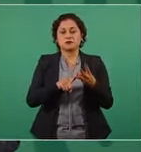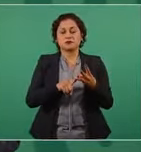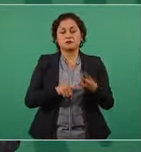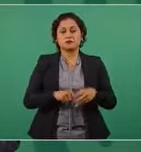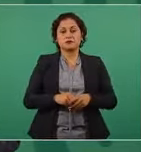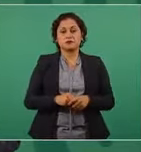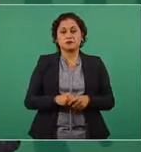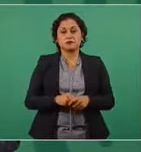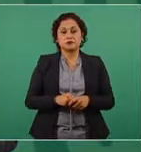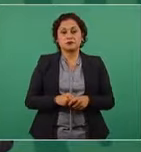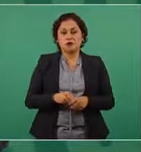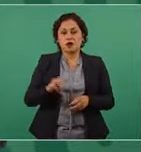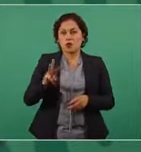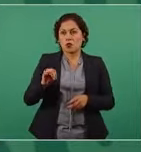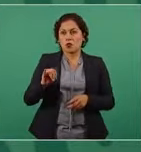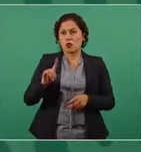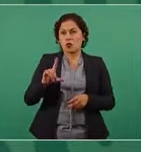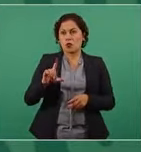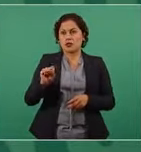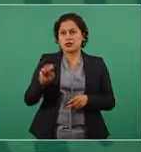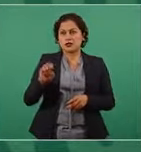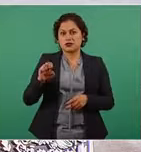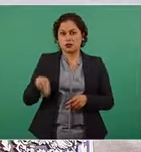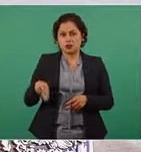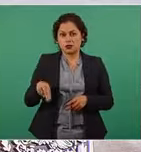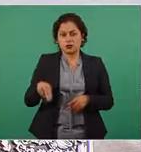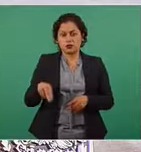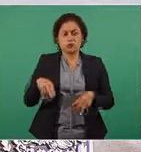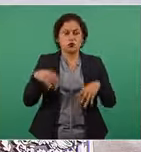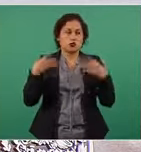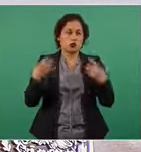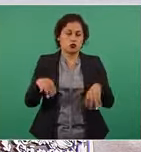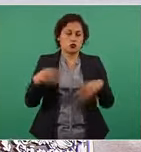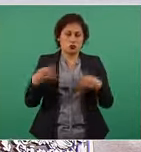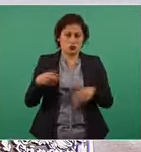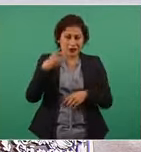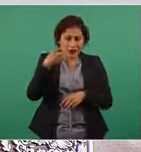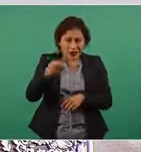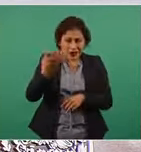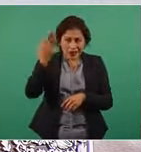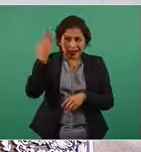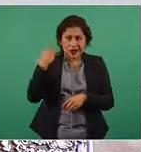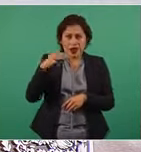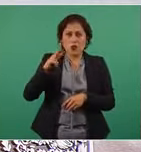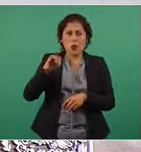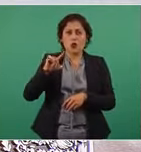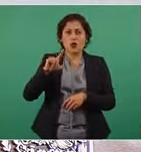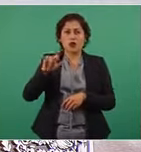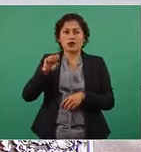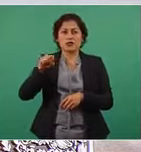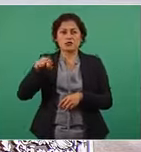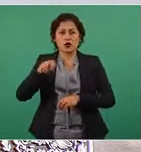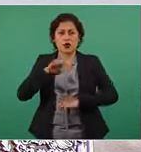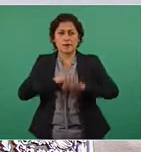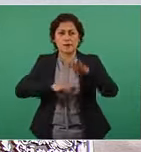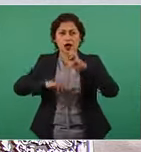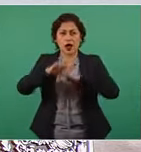Wilson nunca ha habido un embajador de Estados Unidos en México